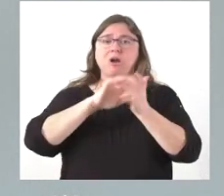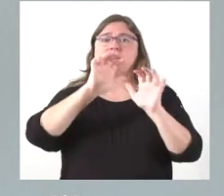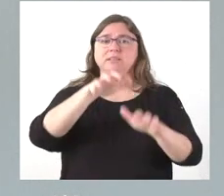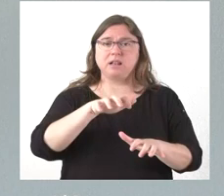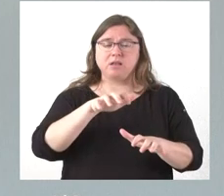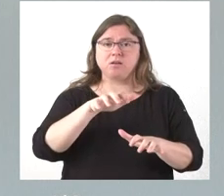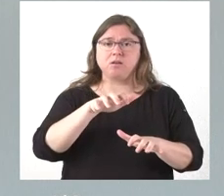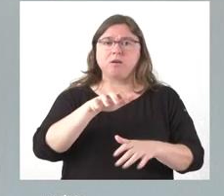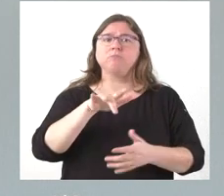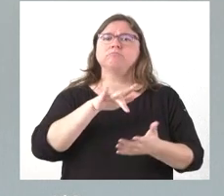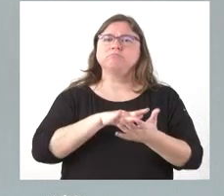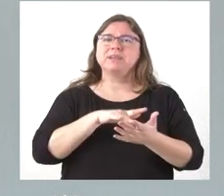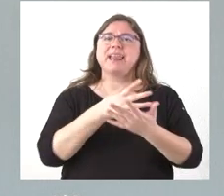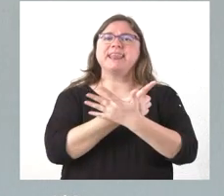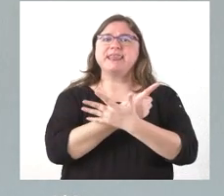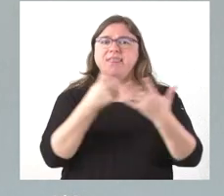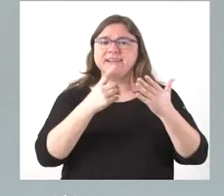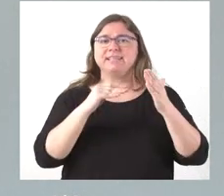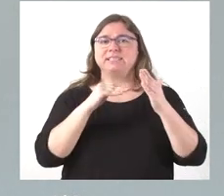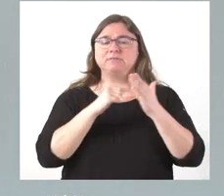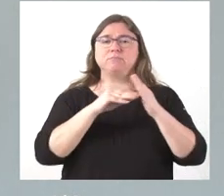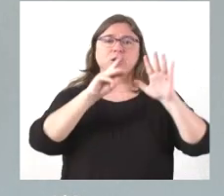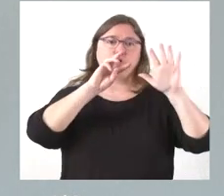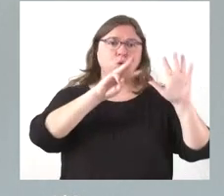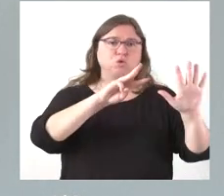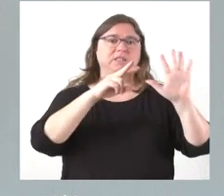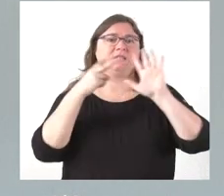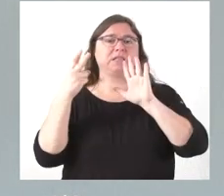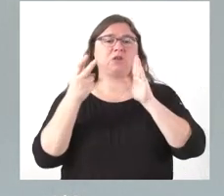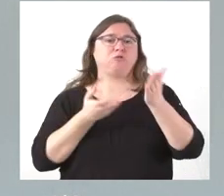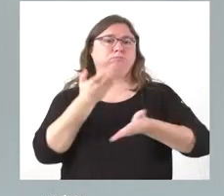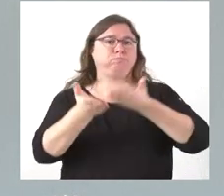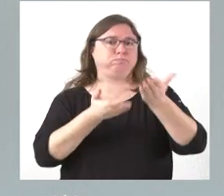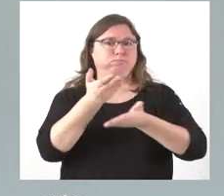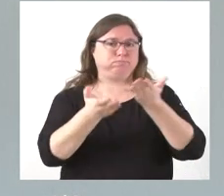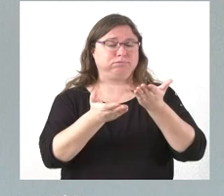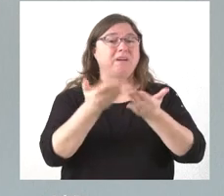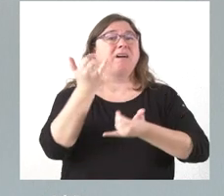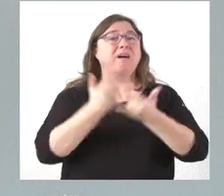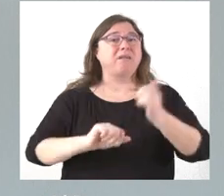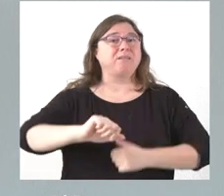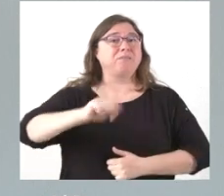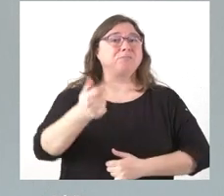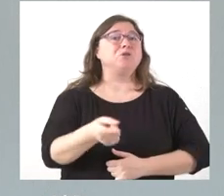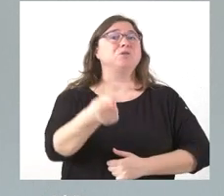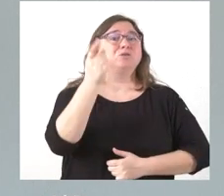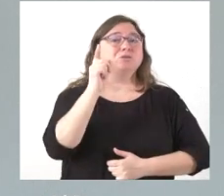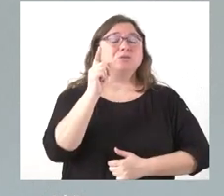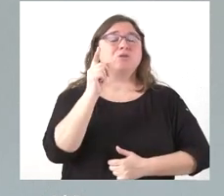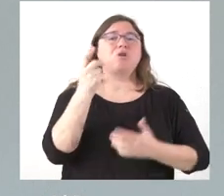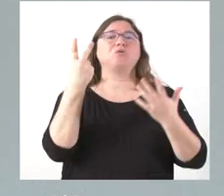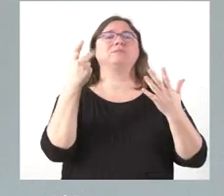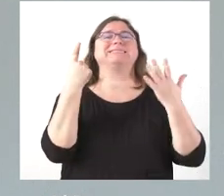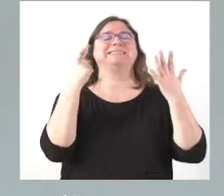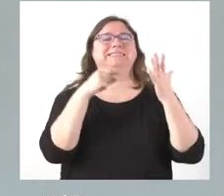ha tenido 16.082 solicitudes y solamente se ha podido conceder a 3.827 jóvenes.